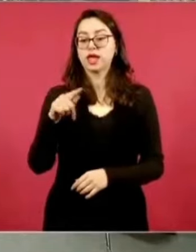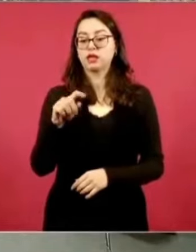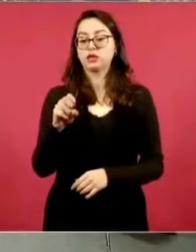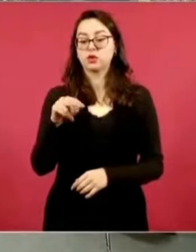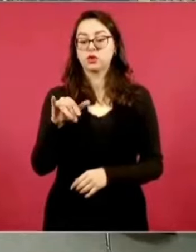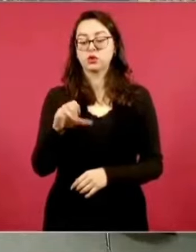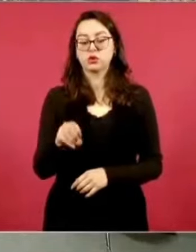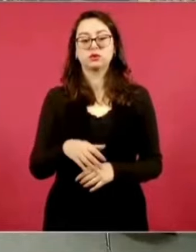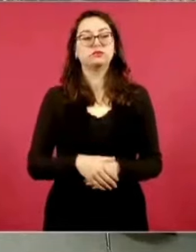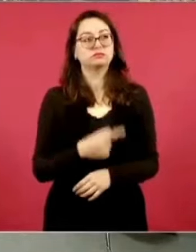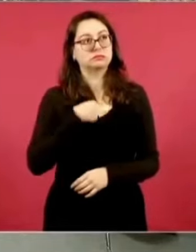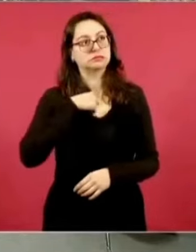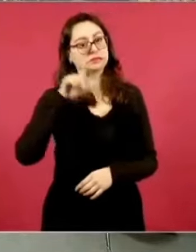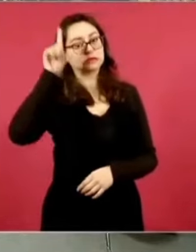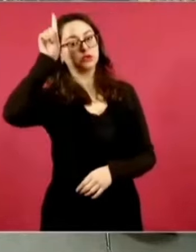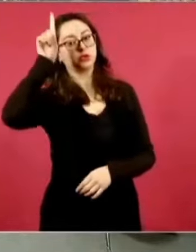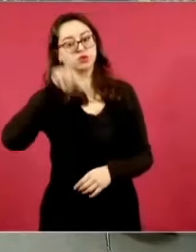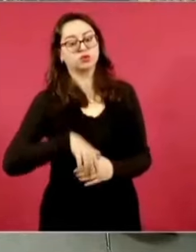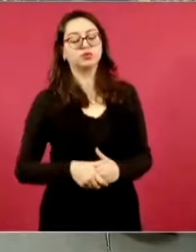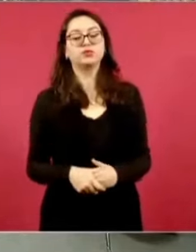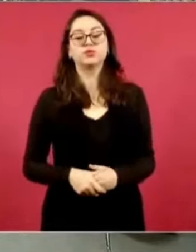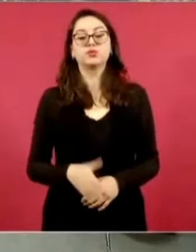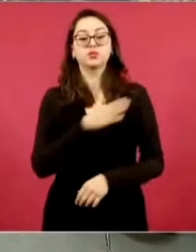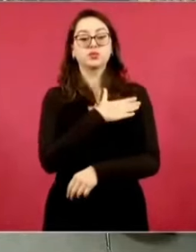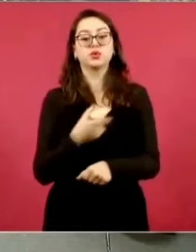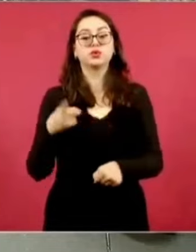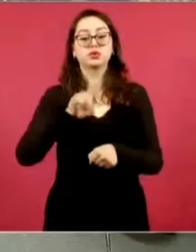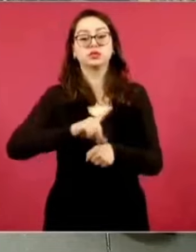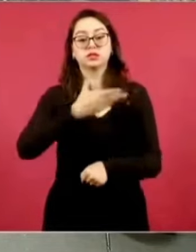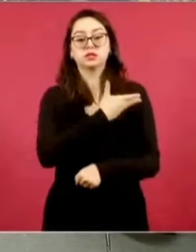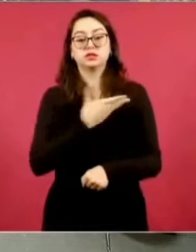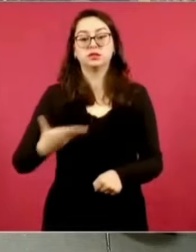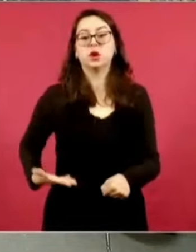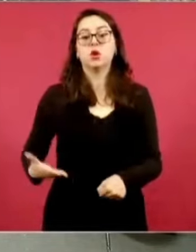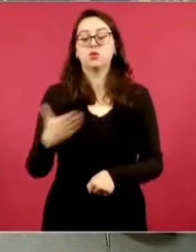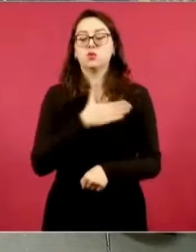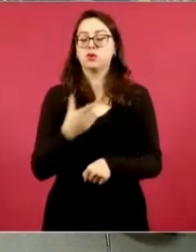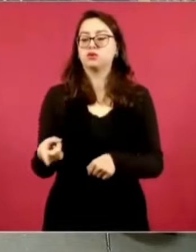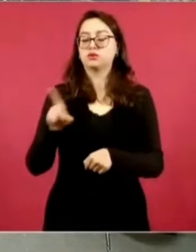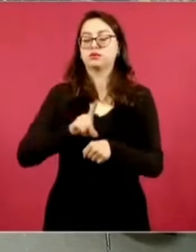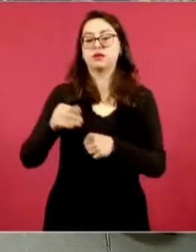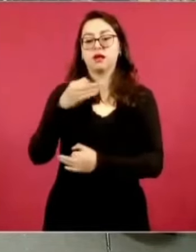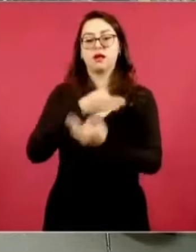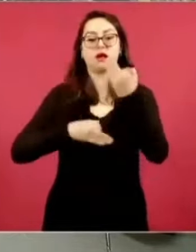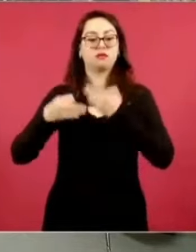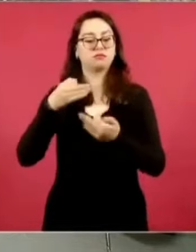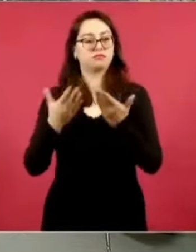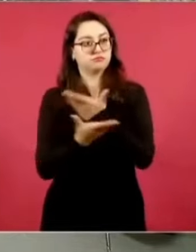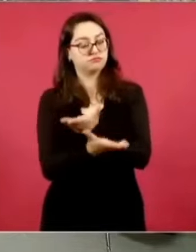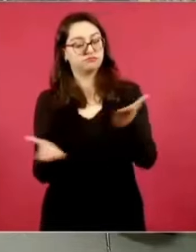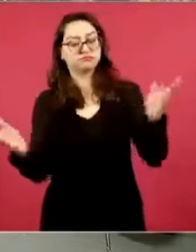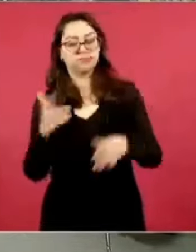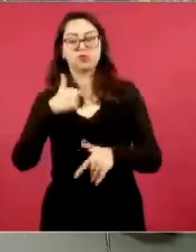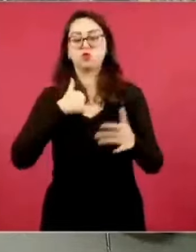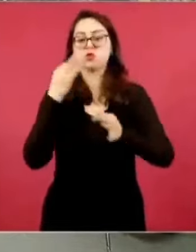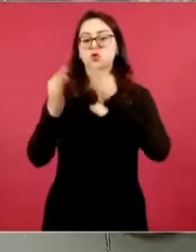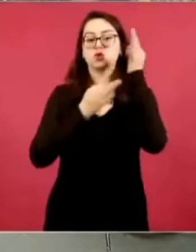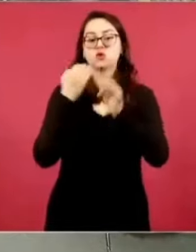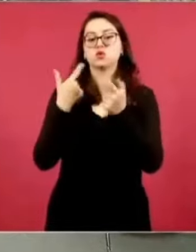Sí, soy yo. Buenos días, señor presidente, buenos días a todos. José Antonio Morales, de Grupo Asir. Señor presidente, preguntar,